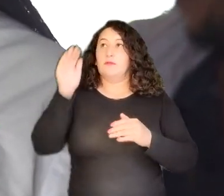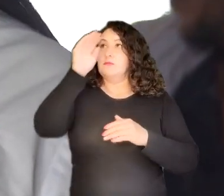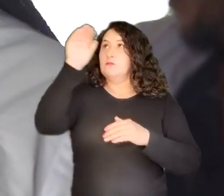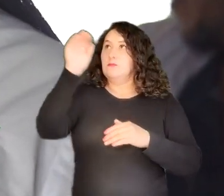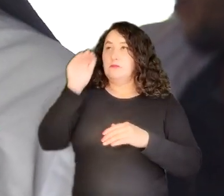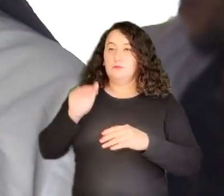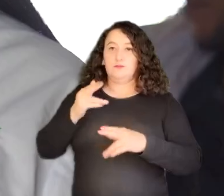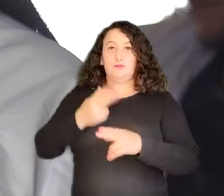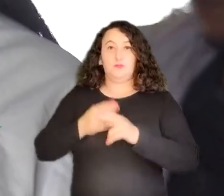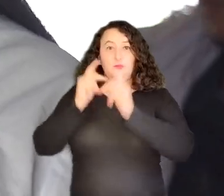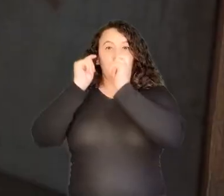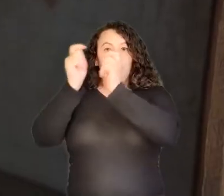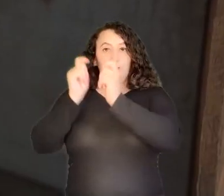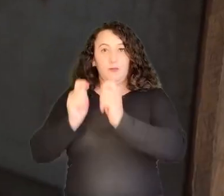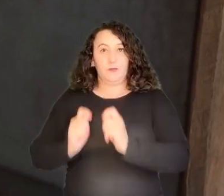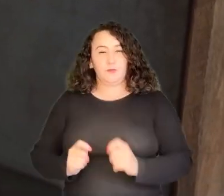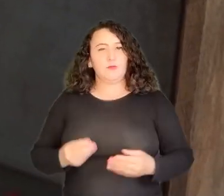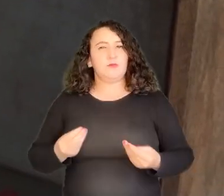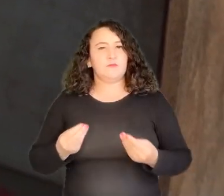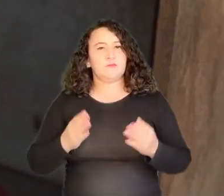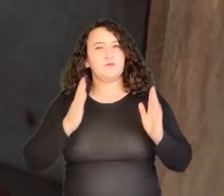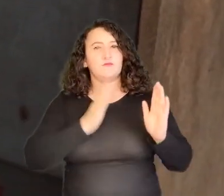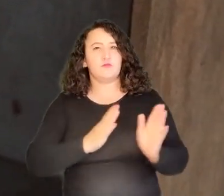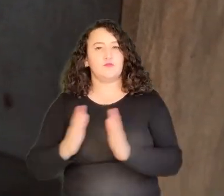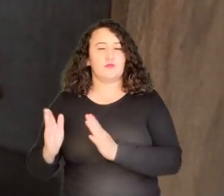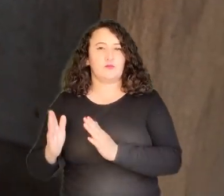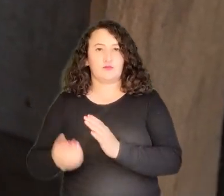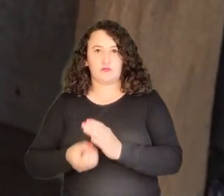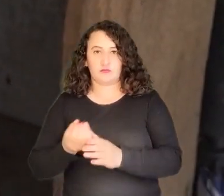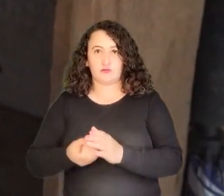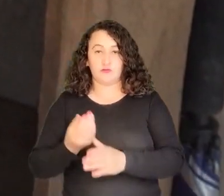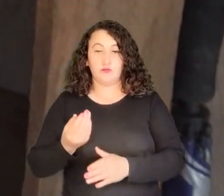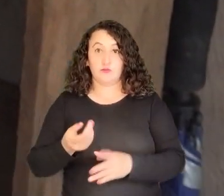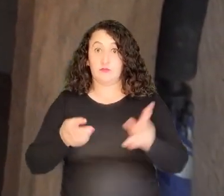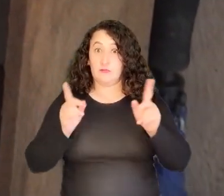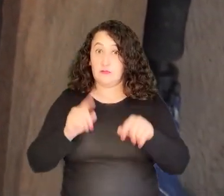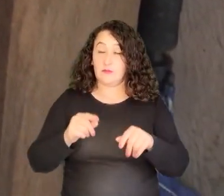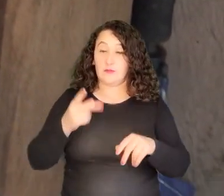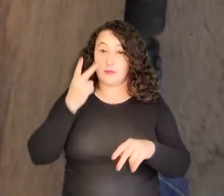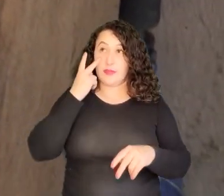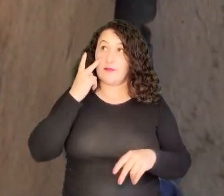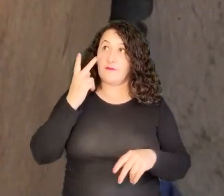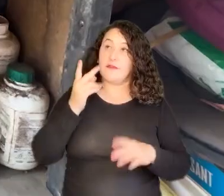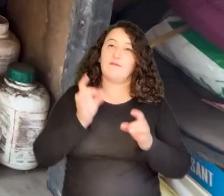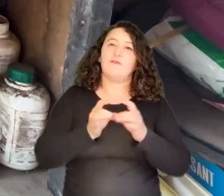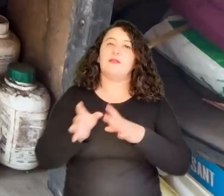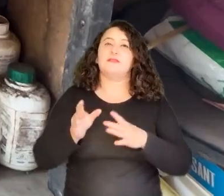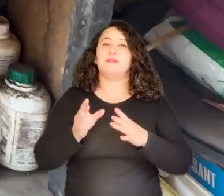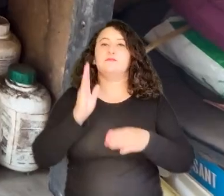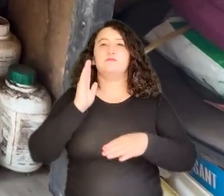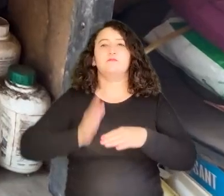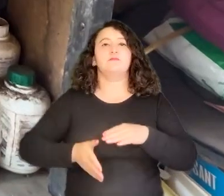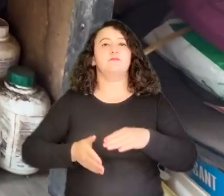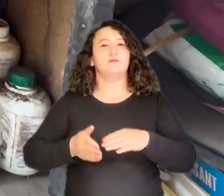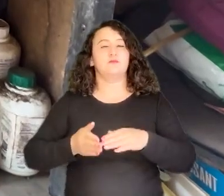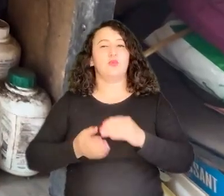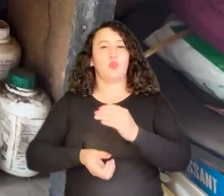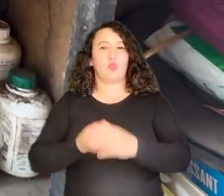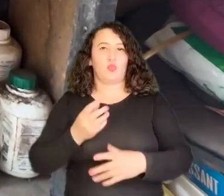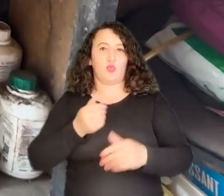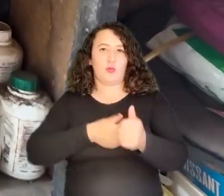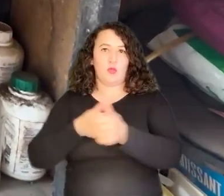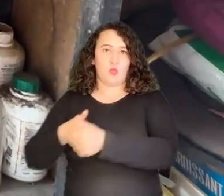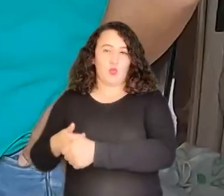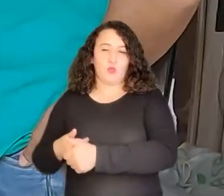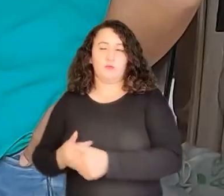Esto permite que tenga un orden el productor y también esté visible la fecha de vencimiento de cada producto que utilice en el